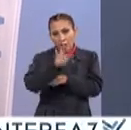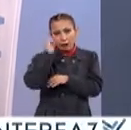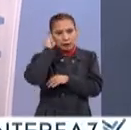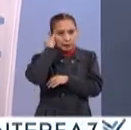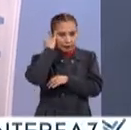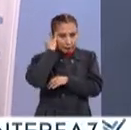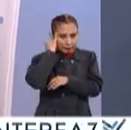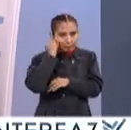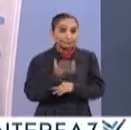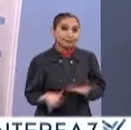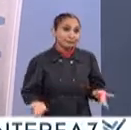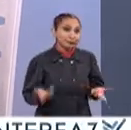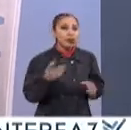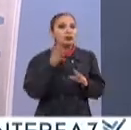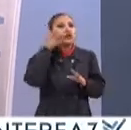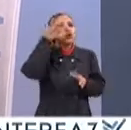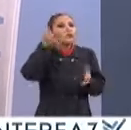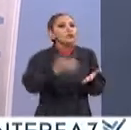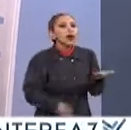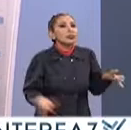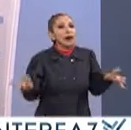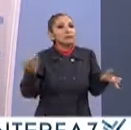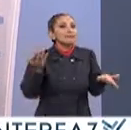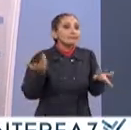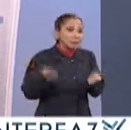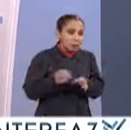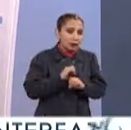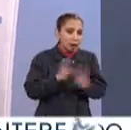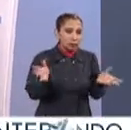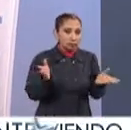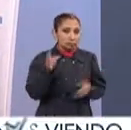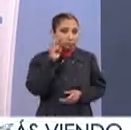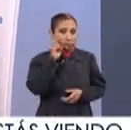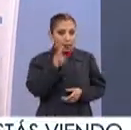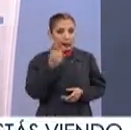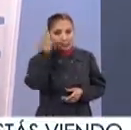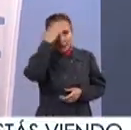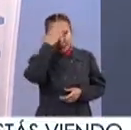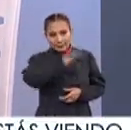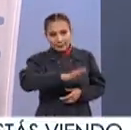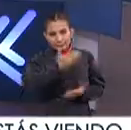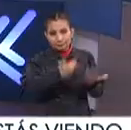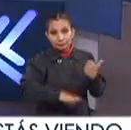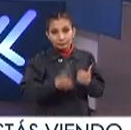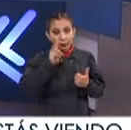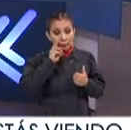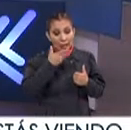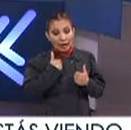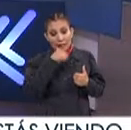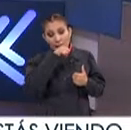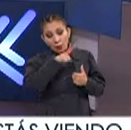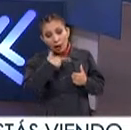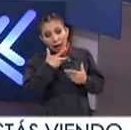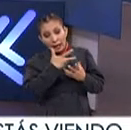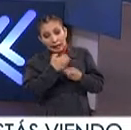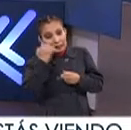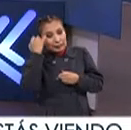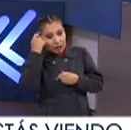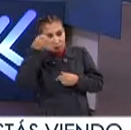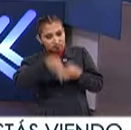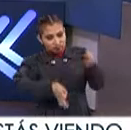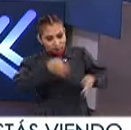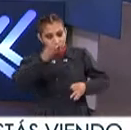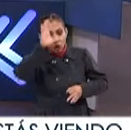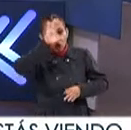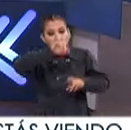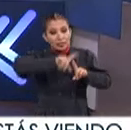de la población mexicana Hacia donde tenemos que ir Cuáles son los retos Y por supuesto También las experiencias De abrazar una lengua indígena Abrazar una cultura